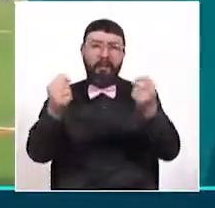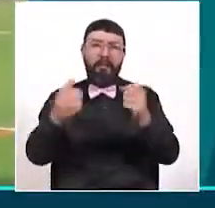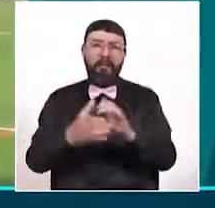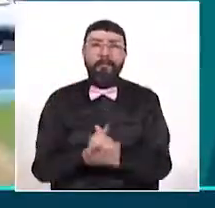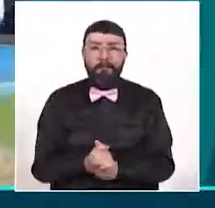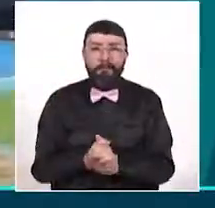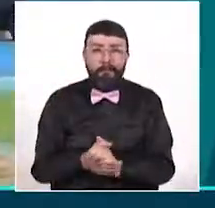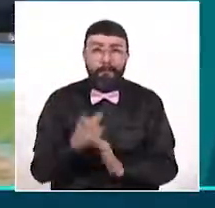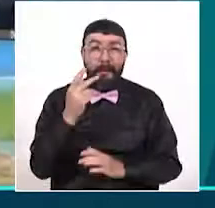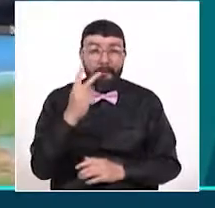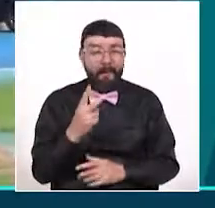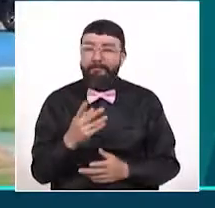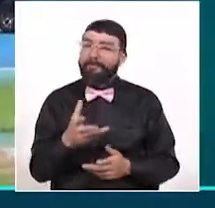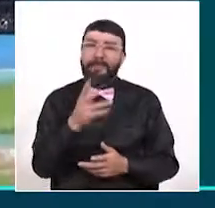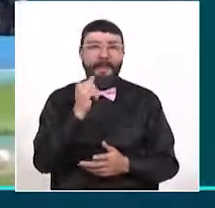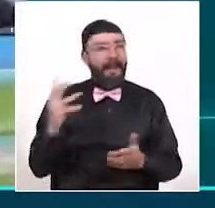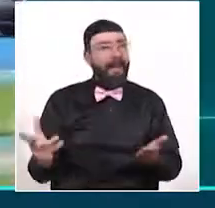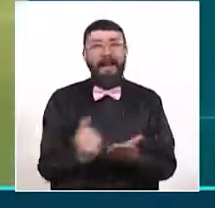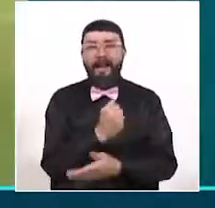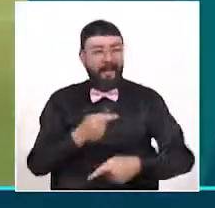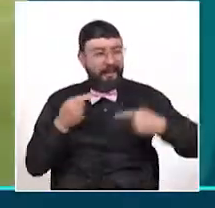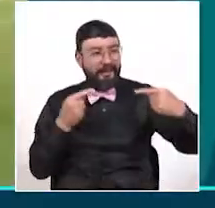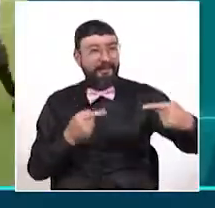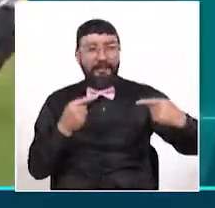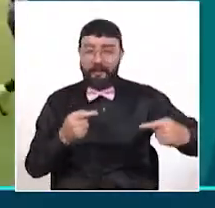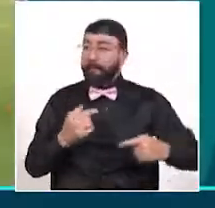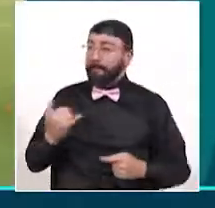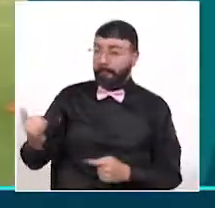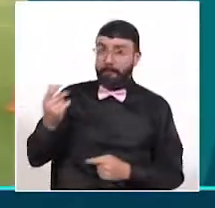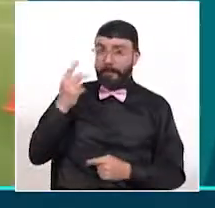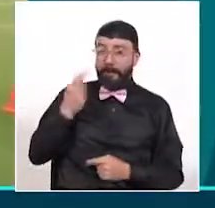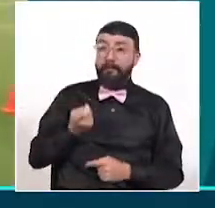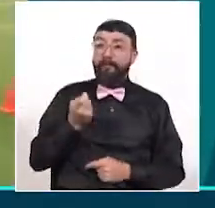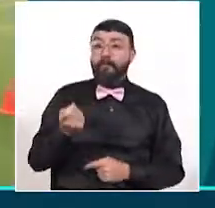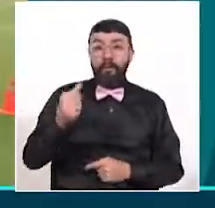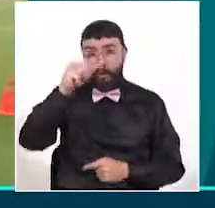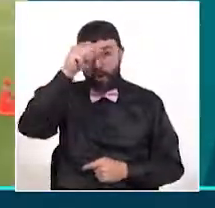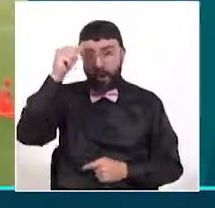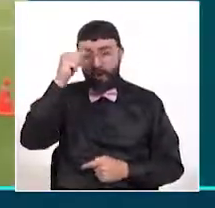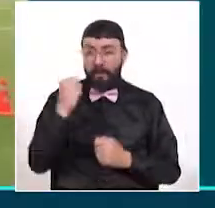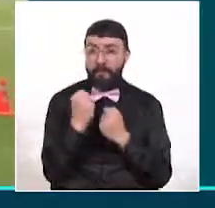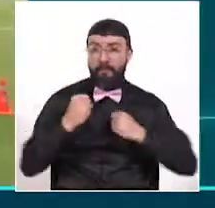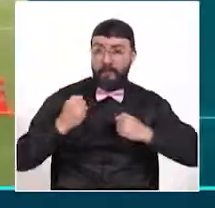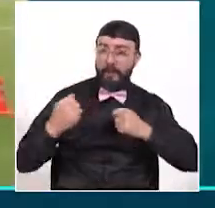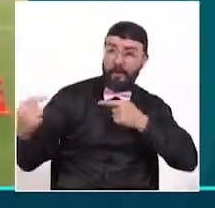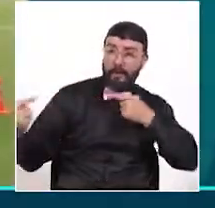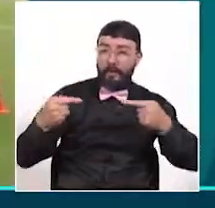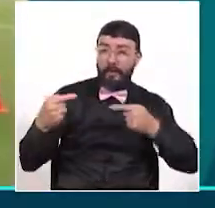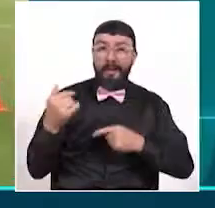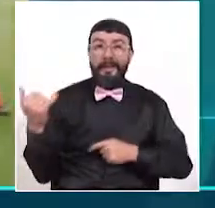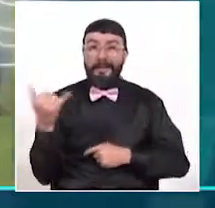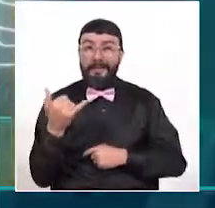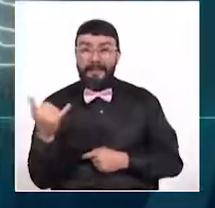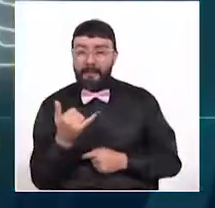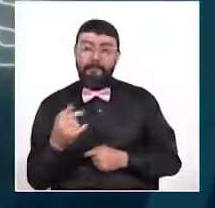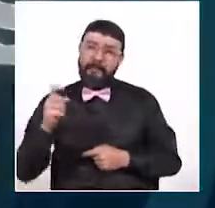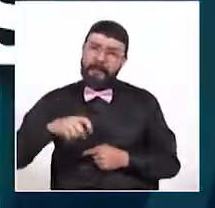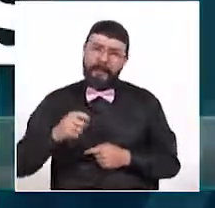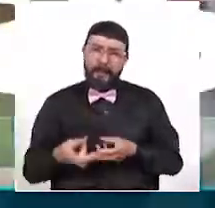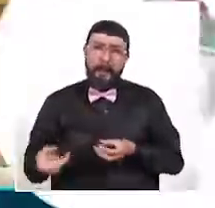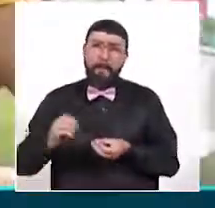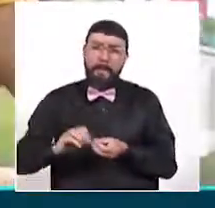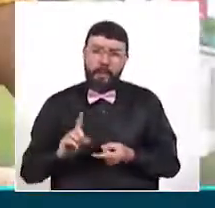Pereira sigue sin ganar en la liga. Los matecañas visitarán este domingo a millonarios con la necesidad de sumar para huirle al descenso.